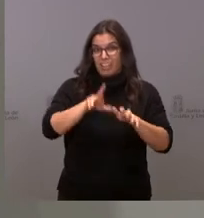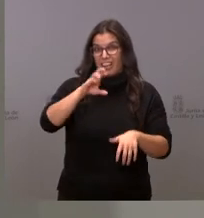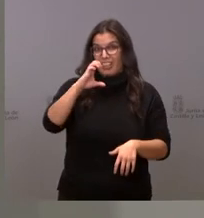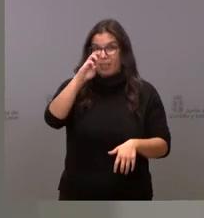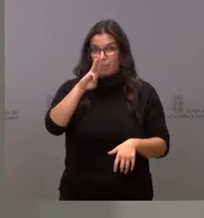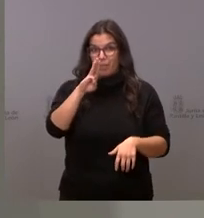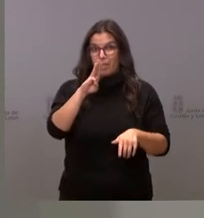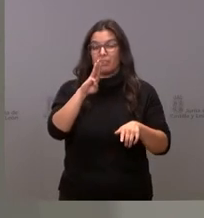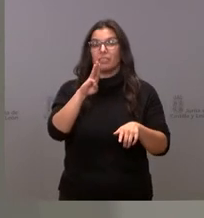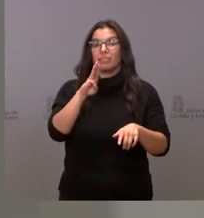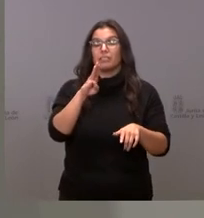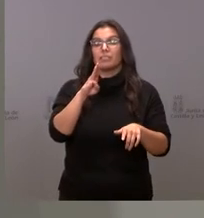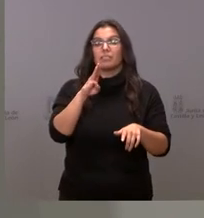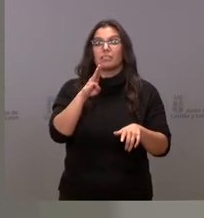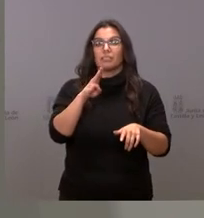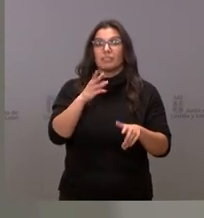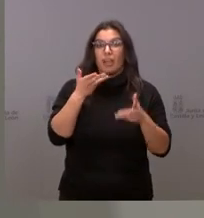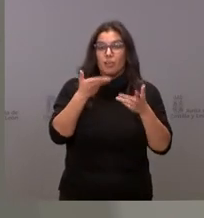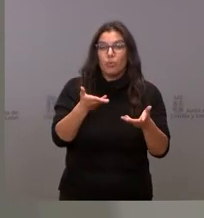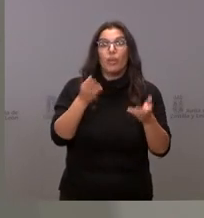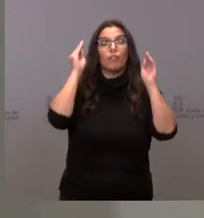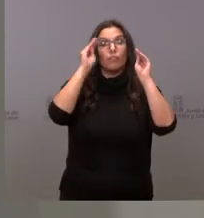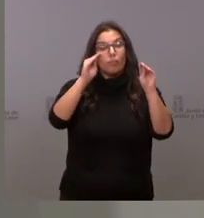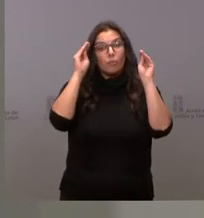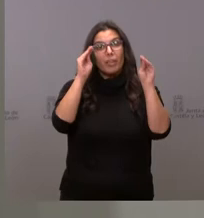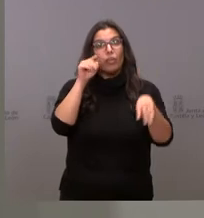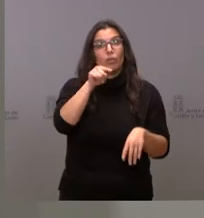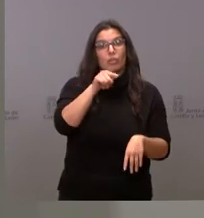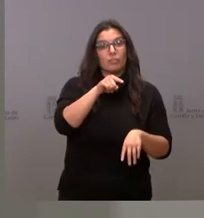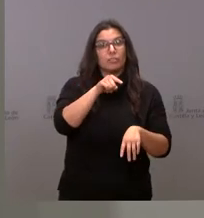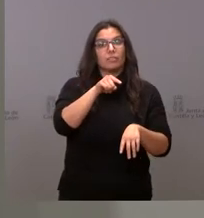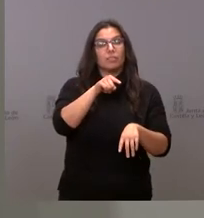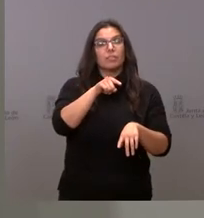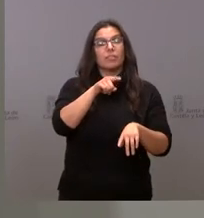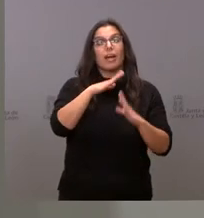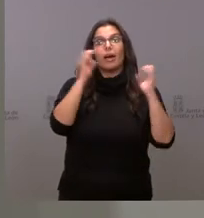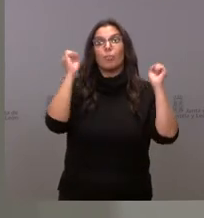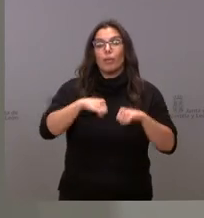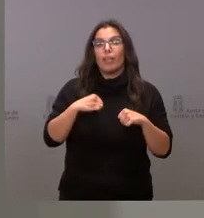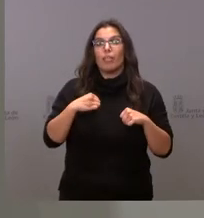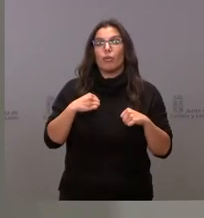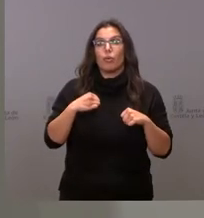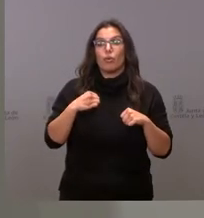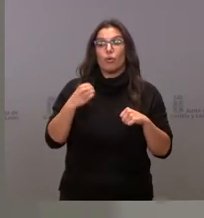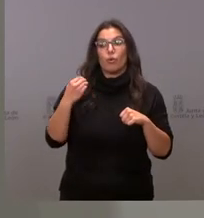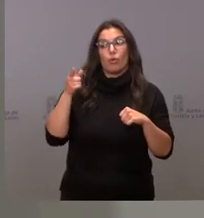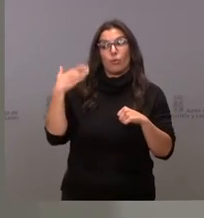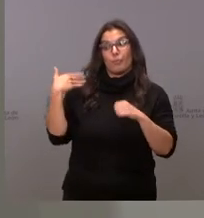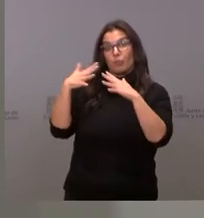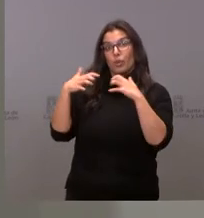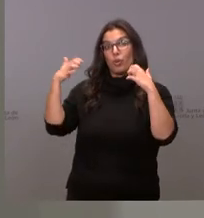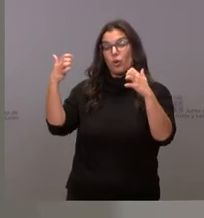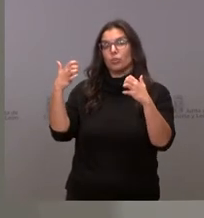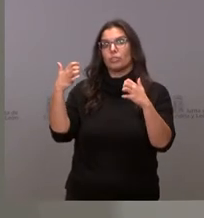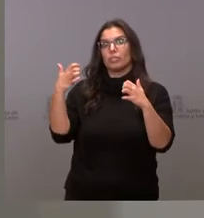asistencia cardiopática la formación en resucitación cardiopulmonar lo que se ha aprobado en las cortes es que se